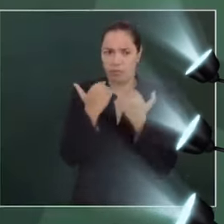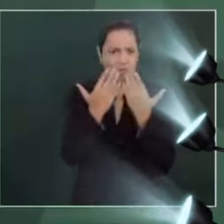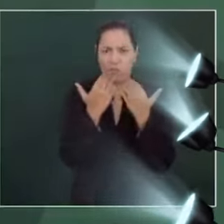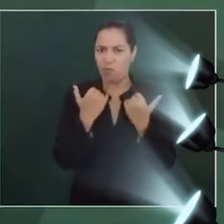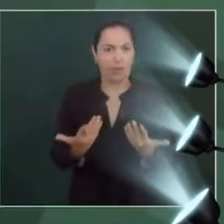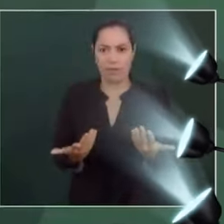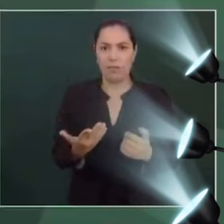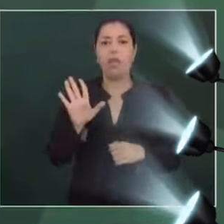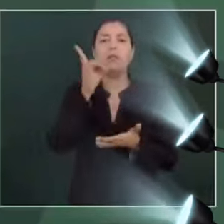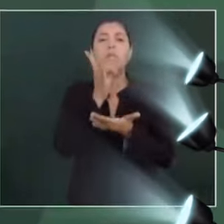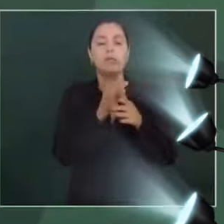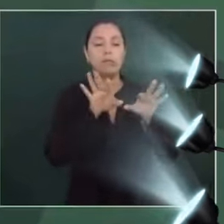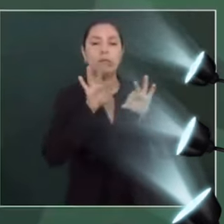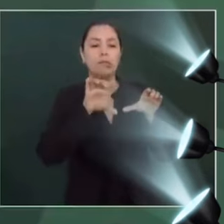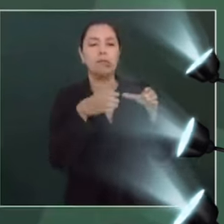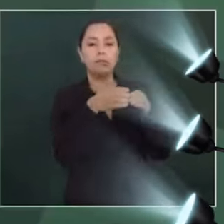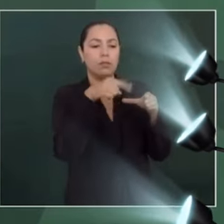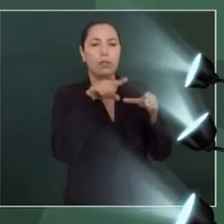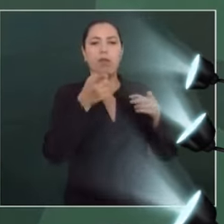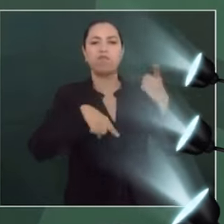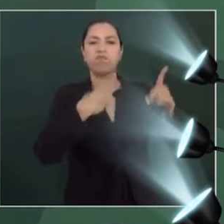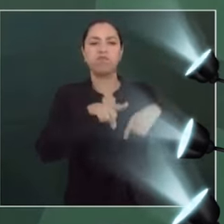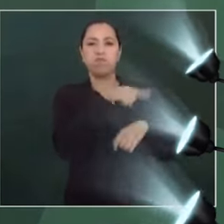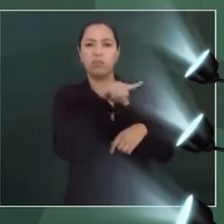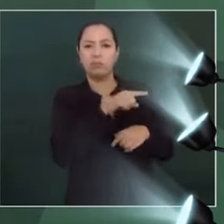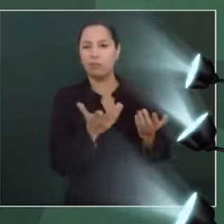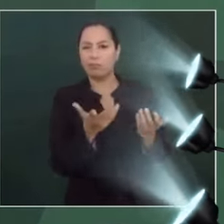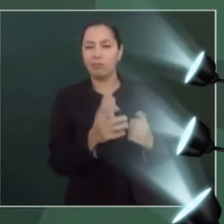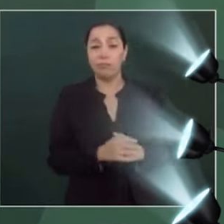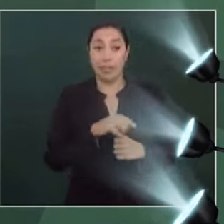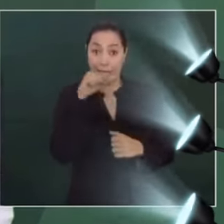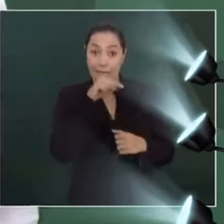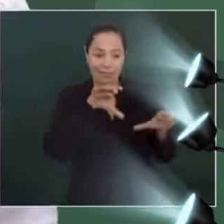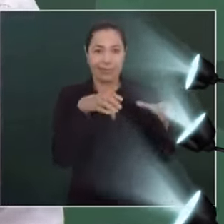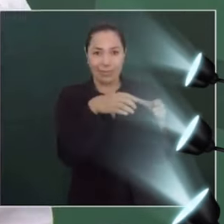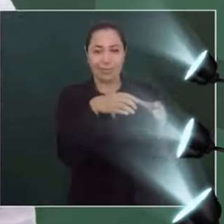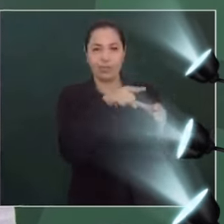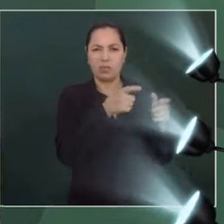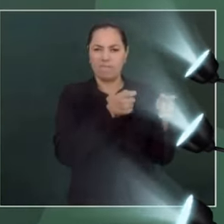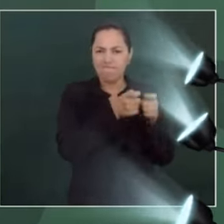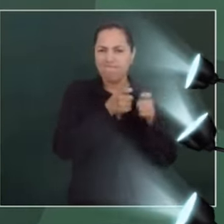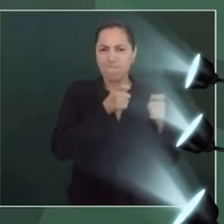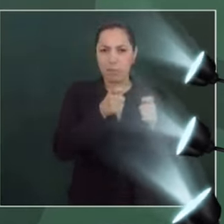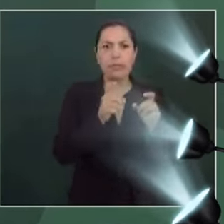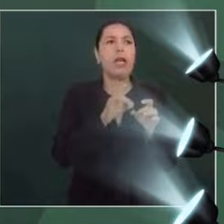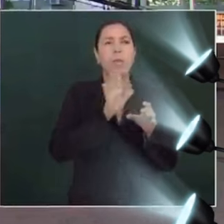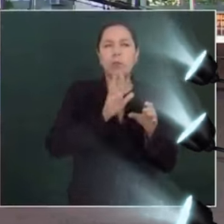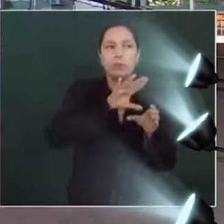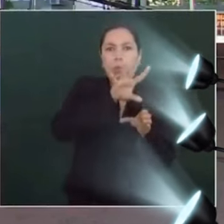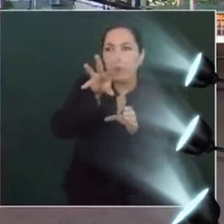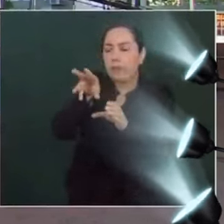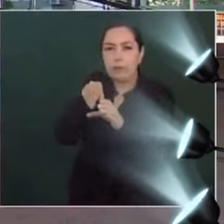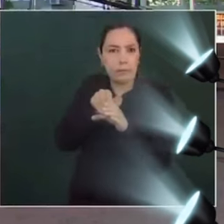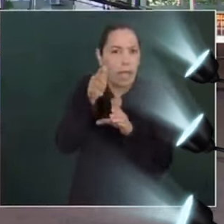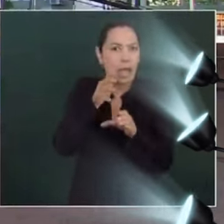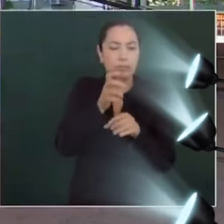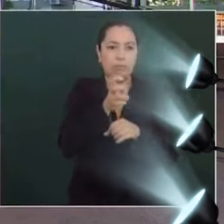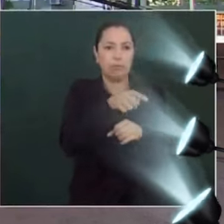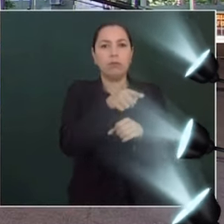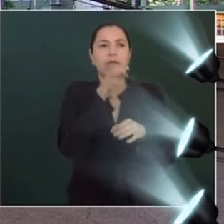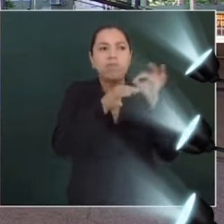Era una élite la que mandaba. Y esa élite tenía el control casi absoluto de los medios de información.